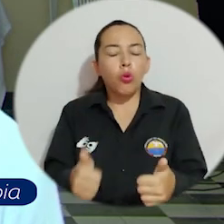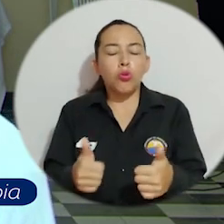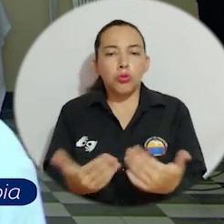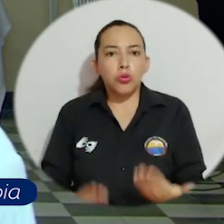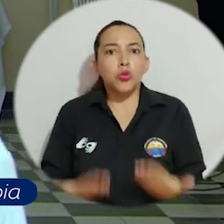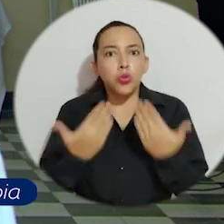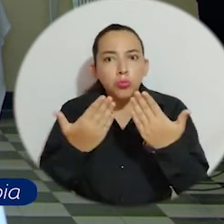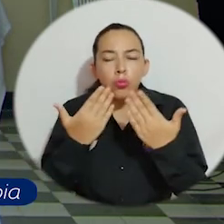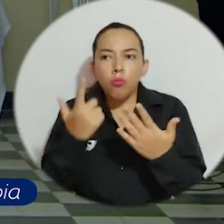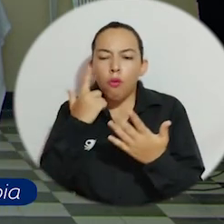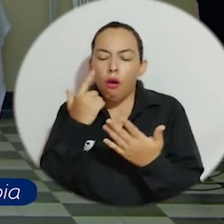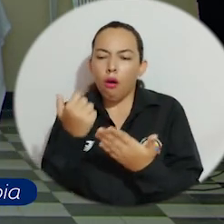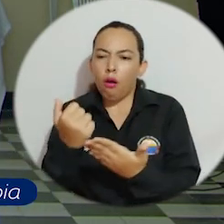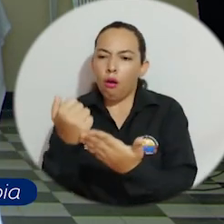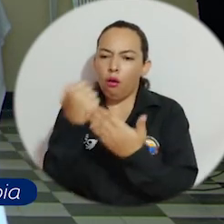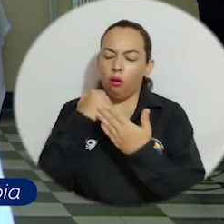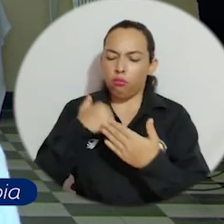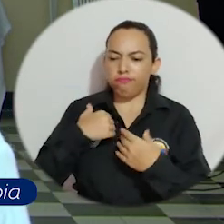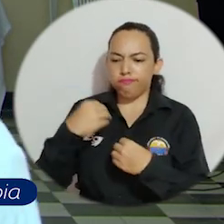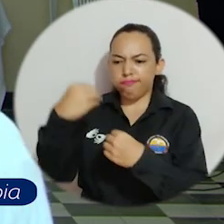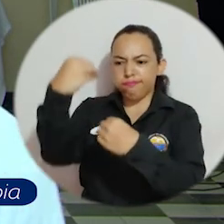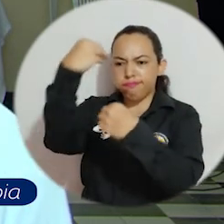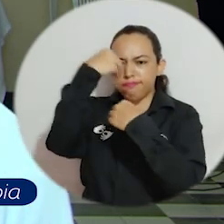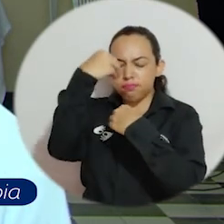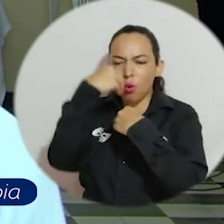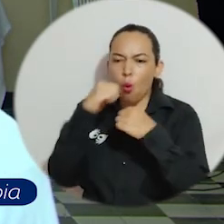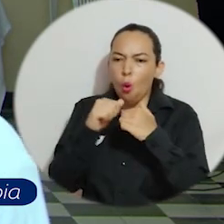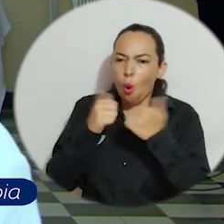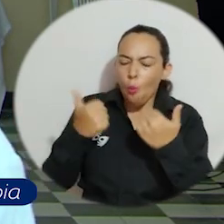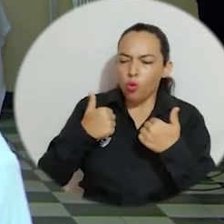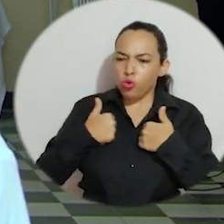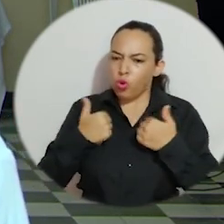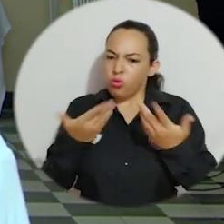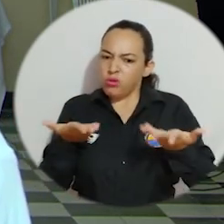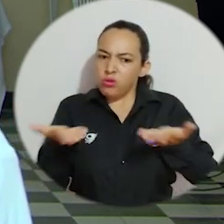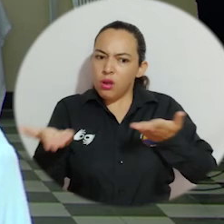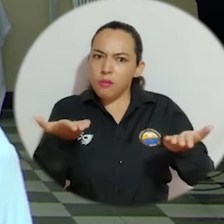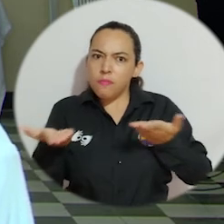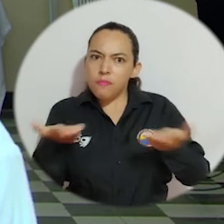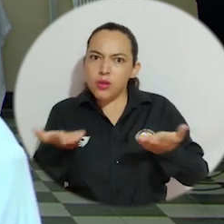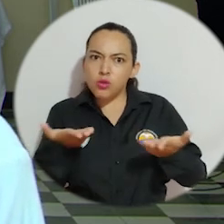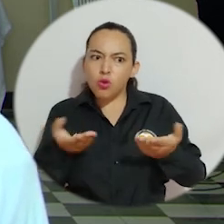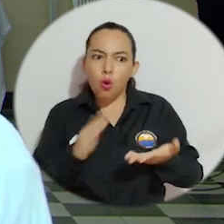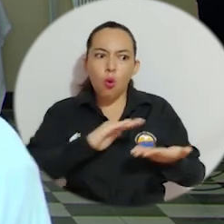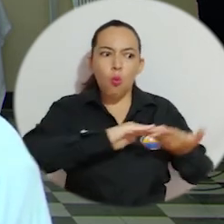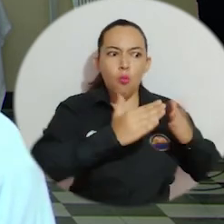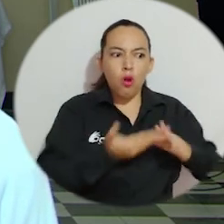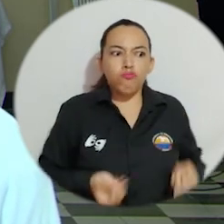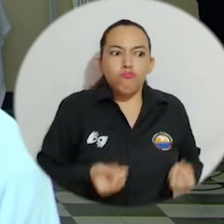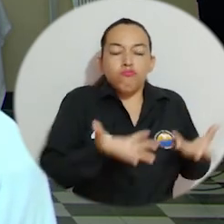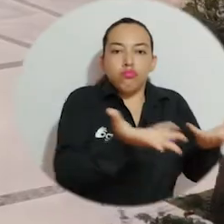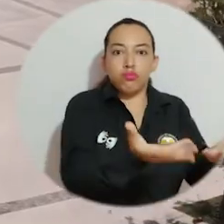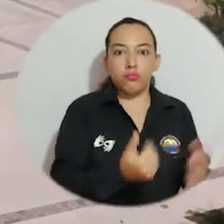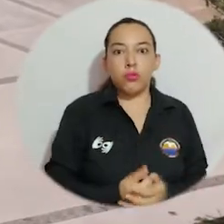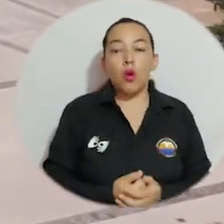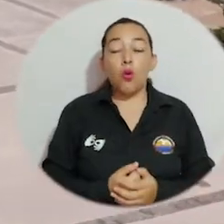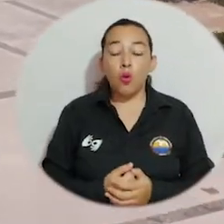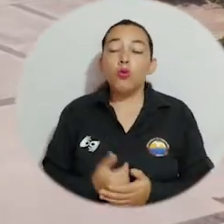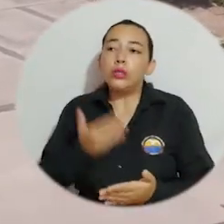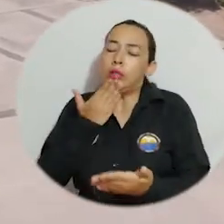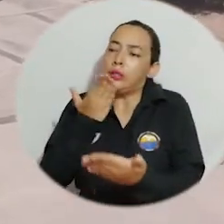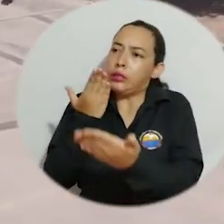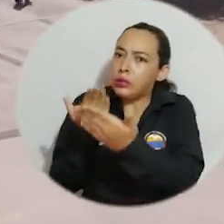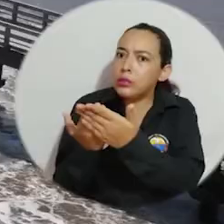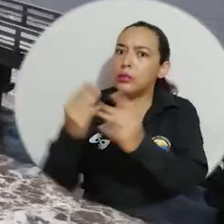me ayuda a formalizarme en servicios que puedo ayudar a mi comunidad. Estoy muy